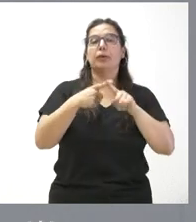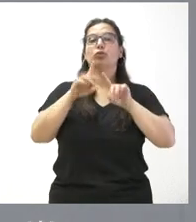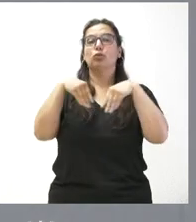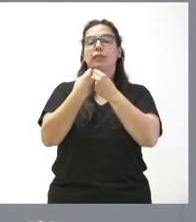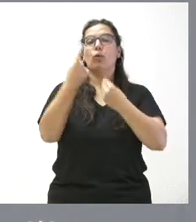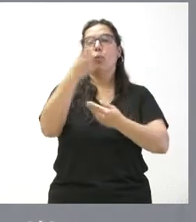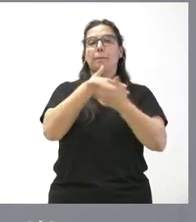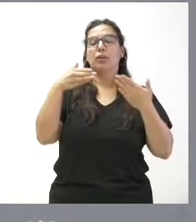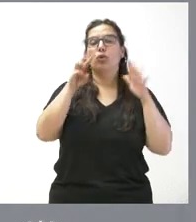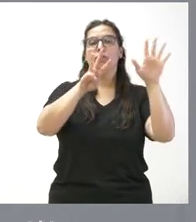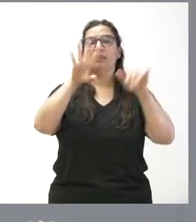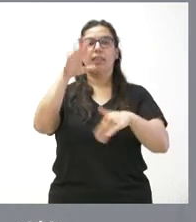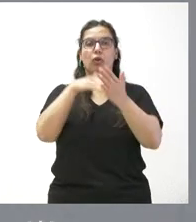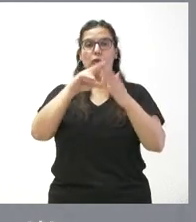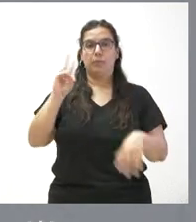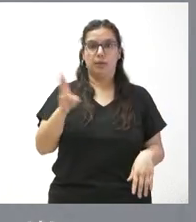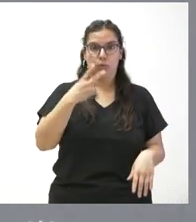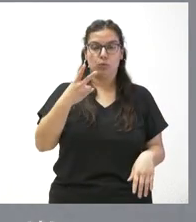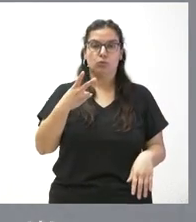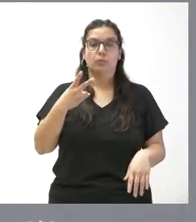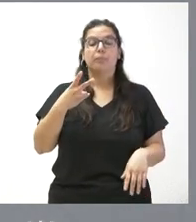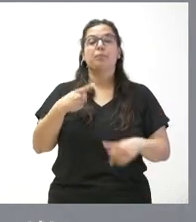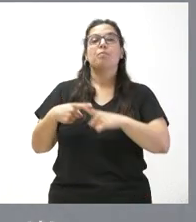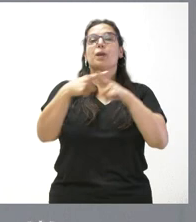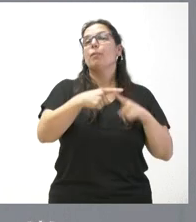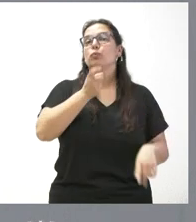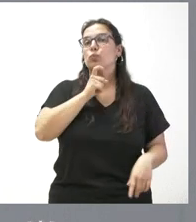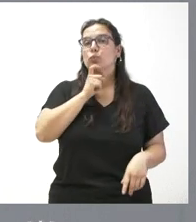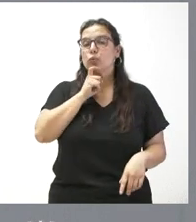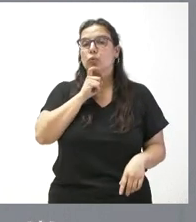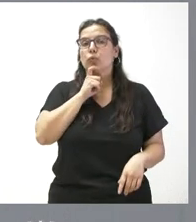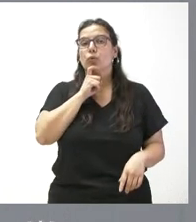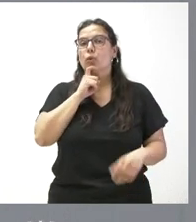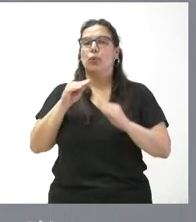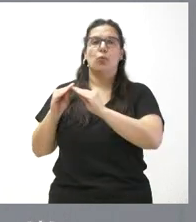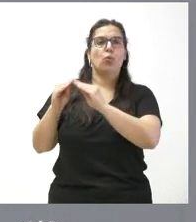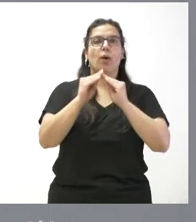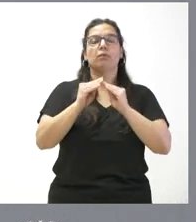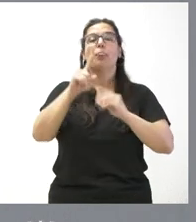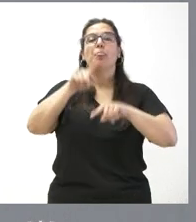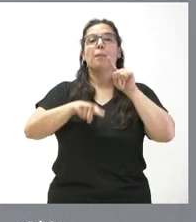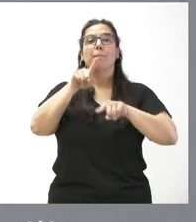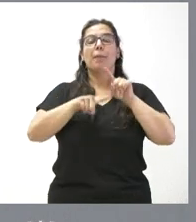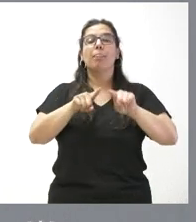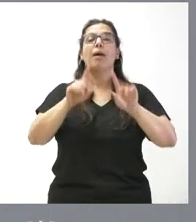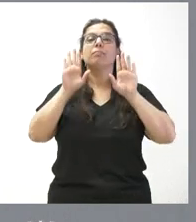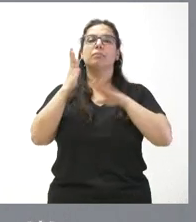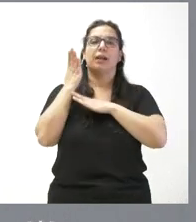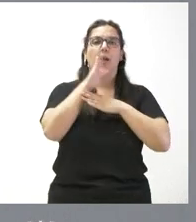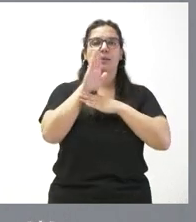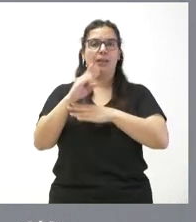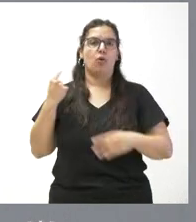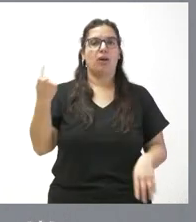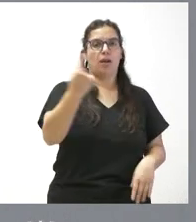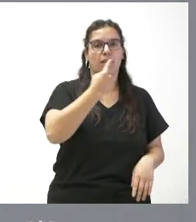.085.000 euros y el reparto se acuerda de forma unánime en función de su representatividad. Se